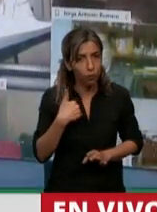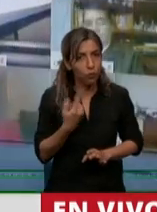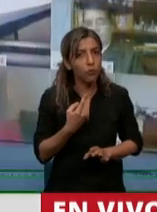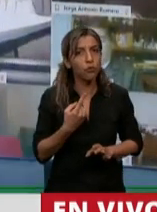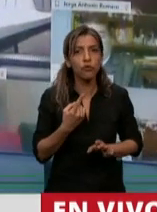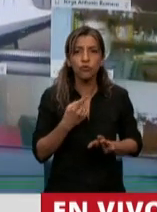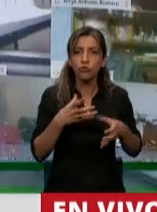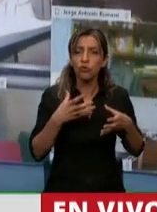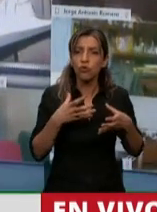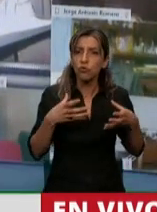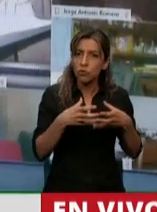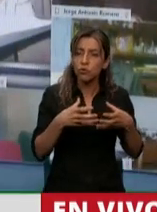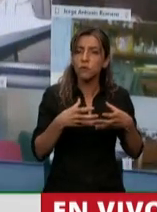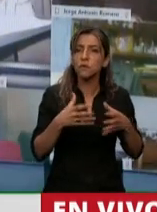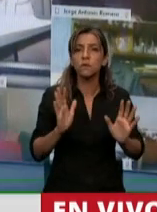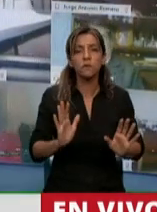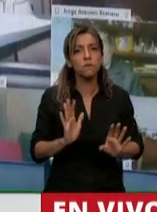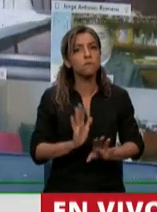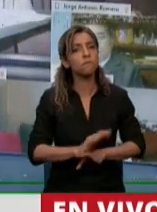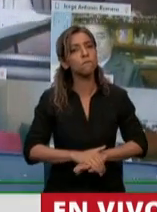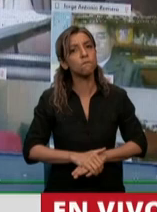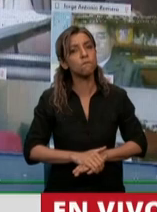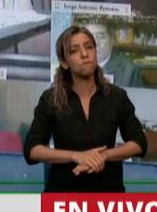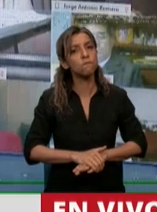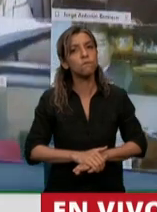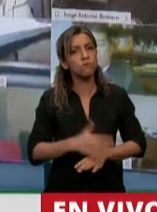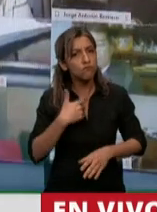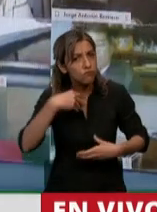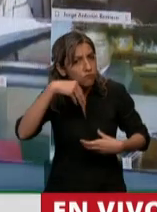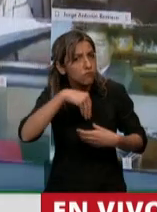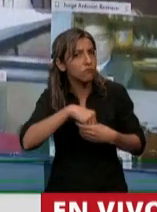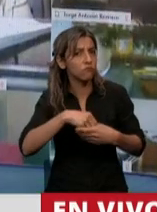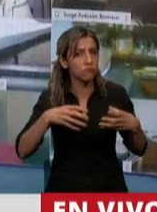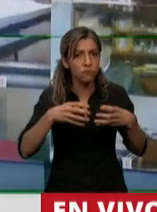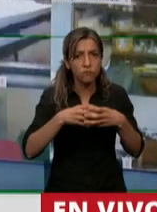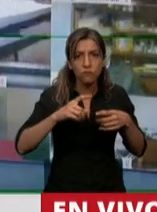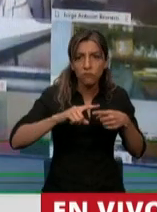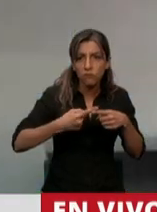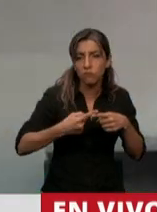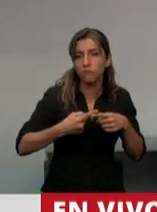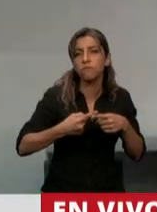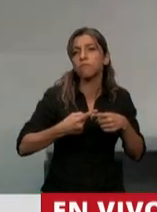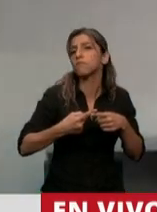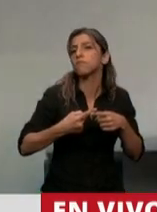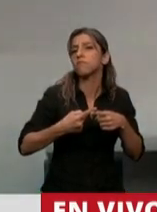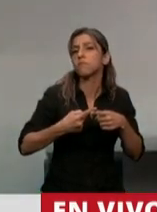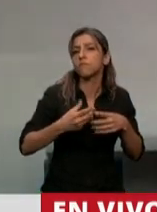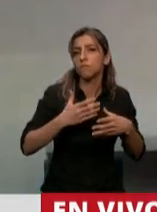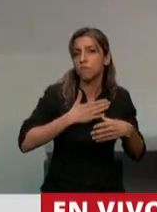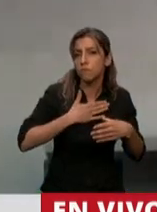todos militantes y pertenecientes a la militancia de la década del 70.